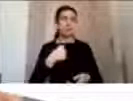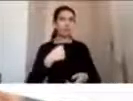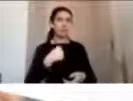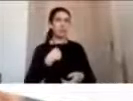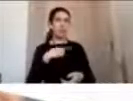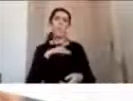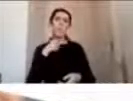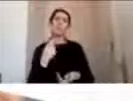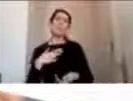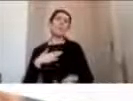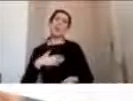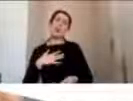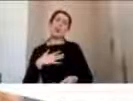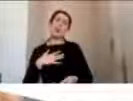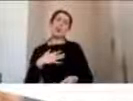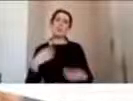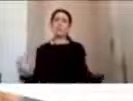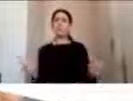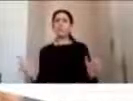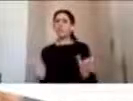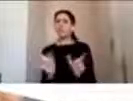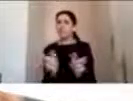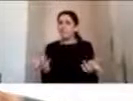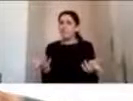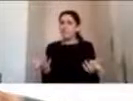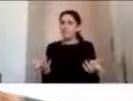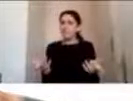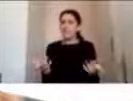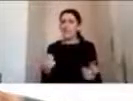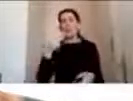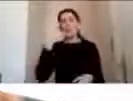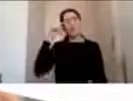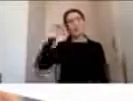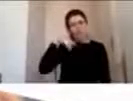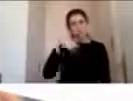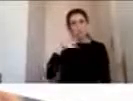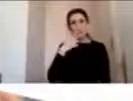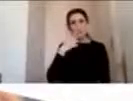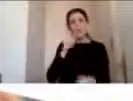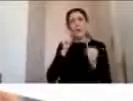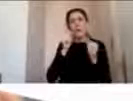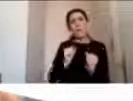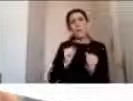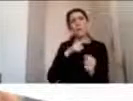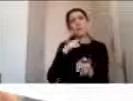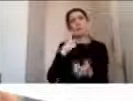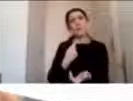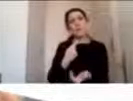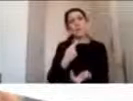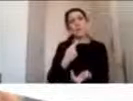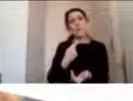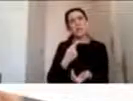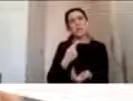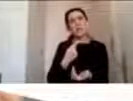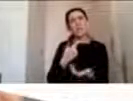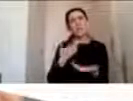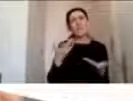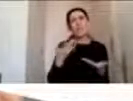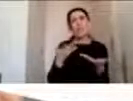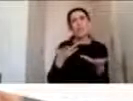si yo sé que fumar me puede llevar a la muerte? ¿Cómo yo deshago esa confrontación de mis pensamientos